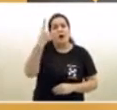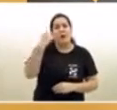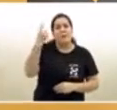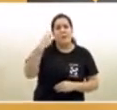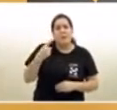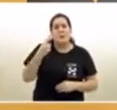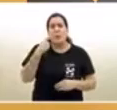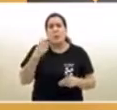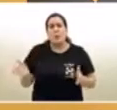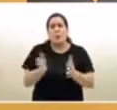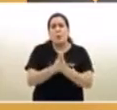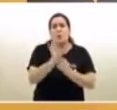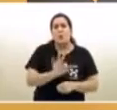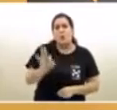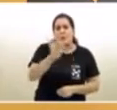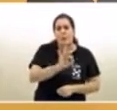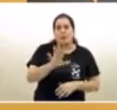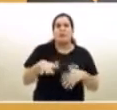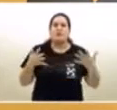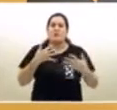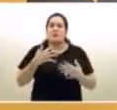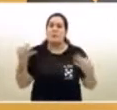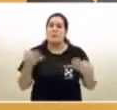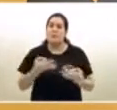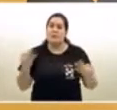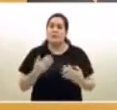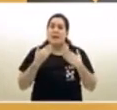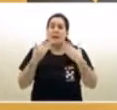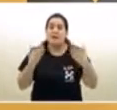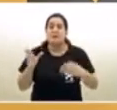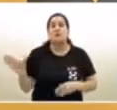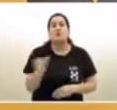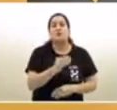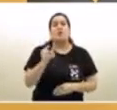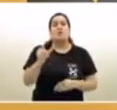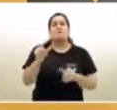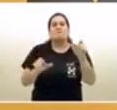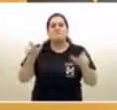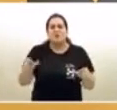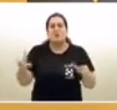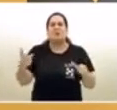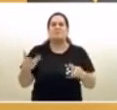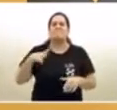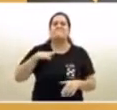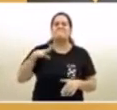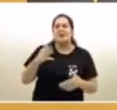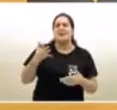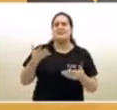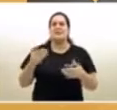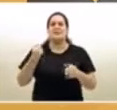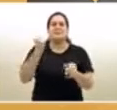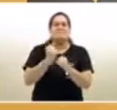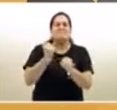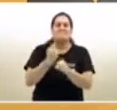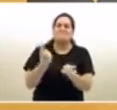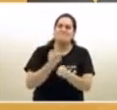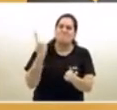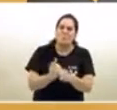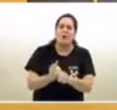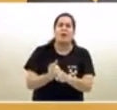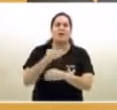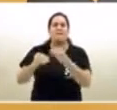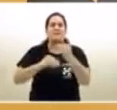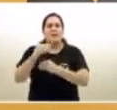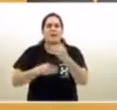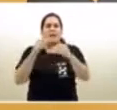virus. Por eso yo le quiero agradecer especialmente a todos aquellos que no han podido, todavía no pueden trabajar, aquellas familias